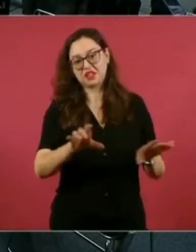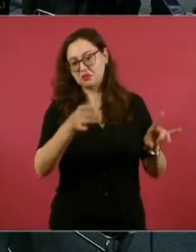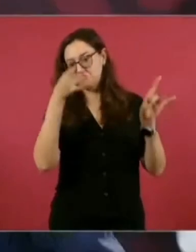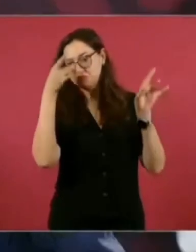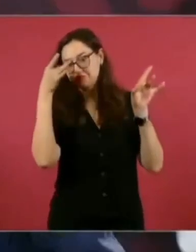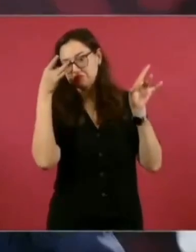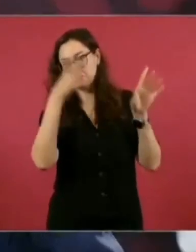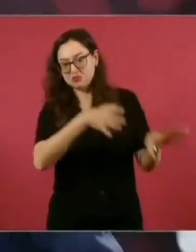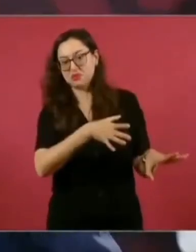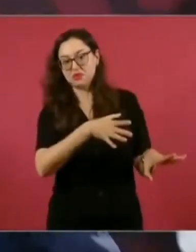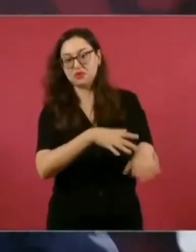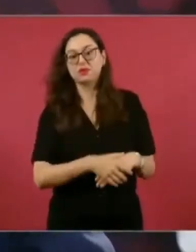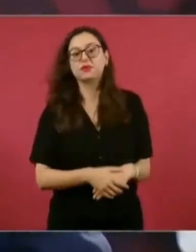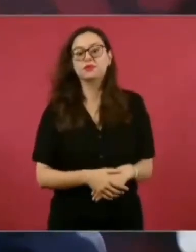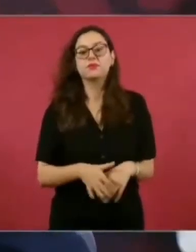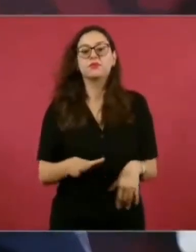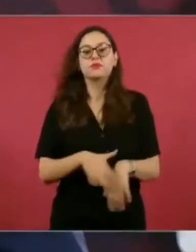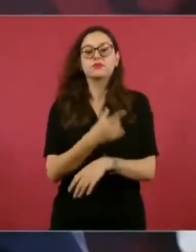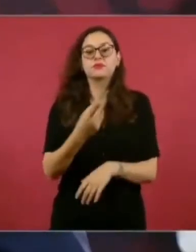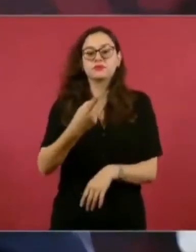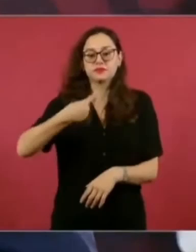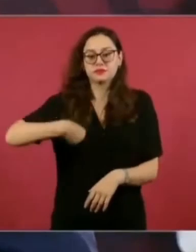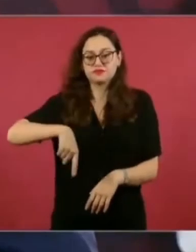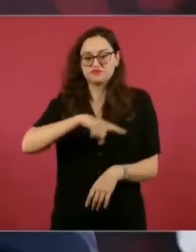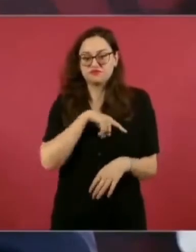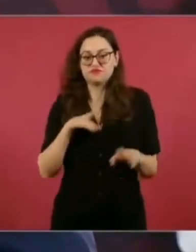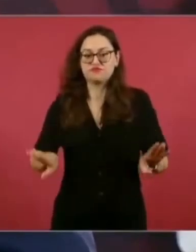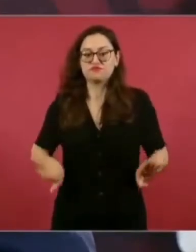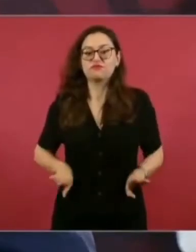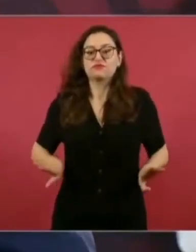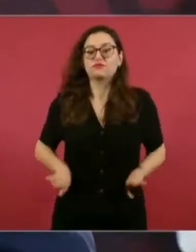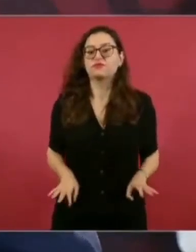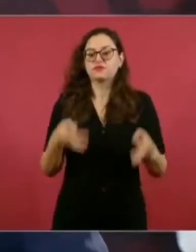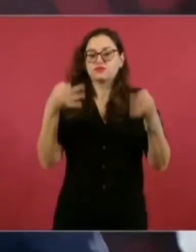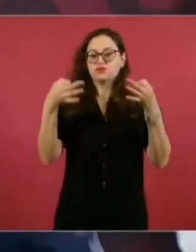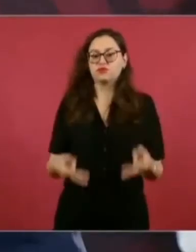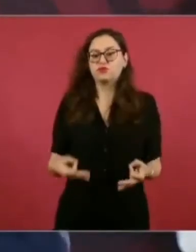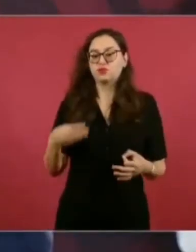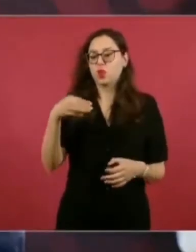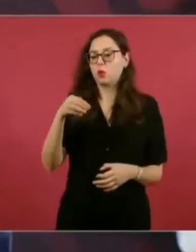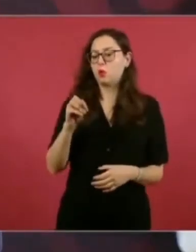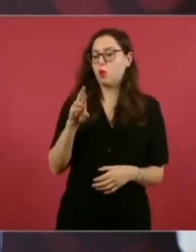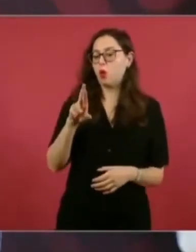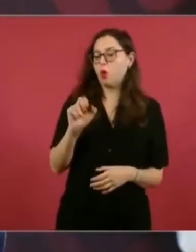el tener autoridad moral, el no